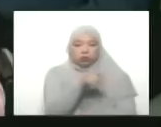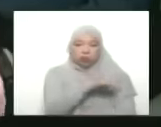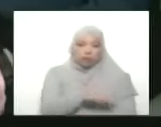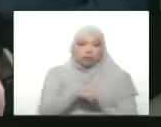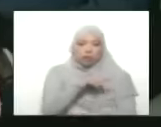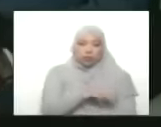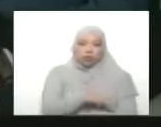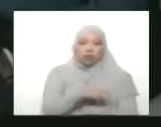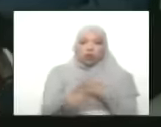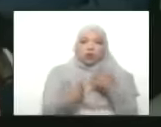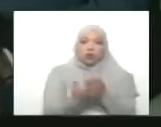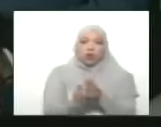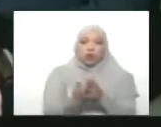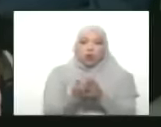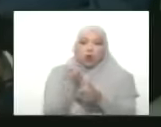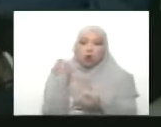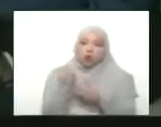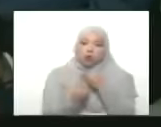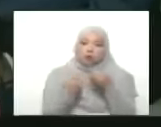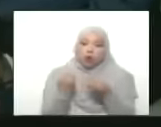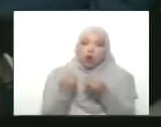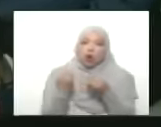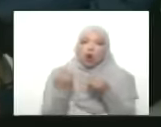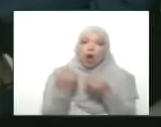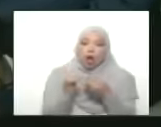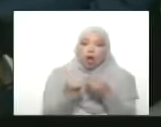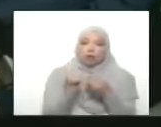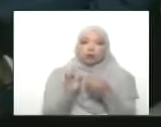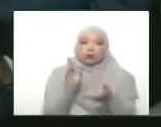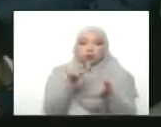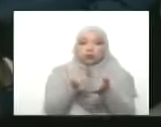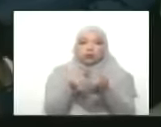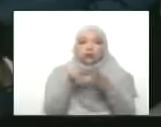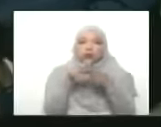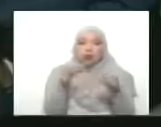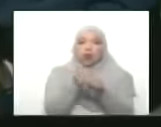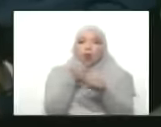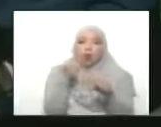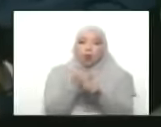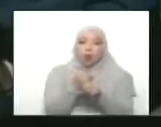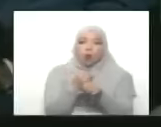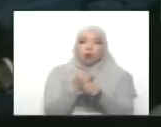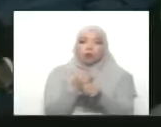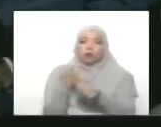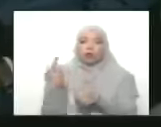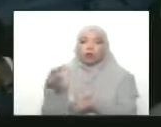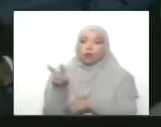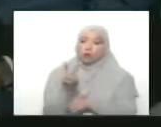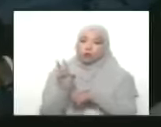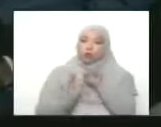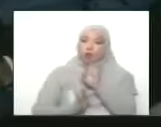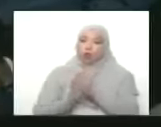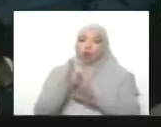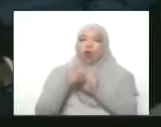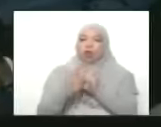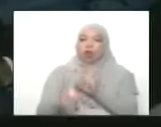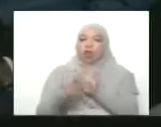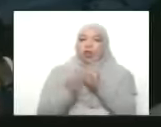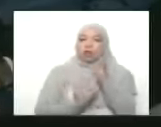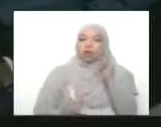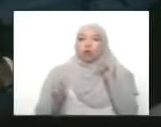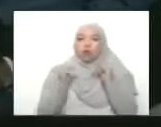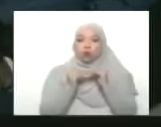misión se pierda de vista por la trascendencia que nos está dando como un país y como un país que levanta los derechos de la